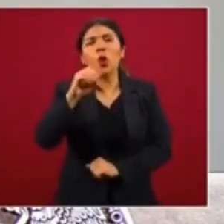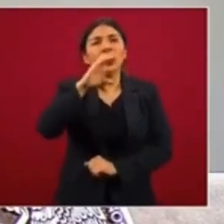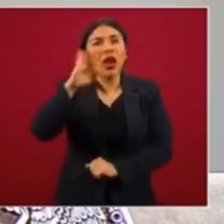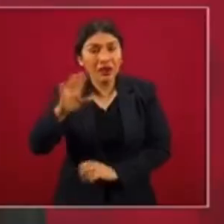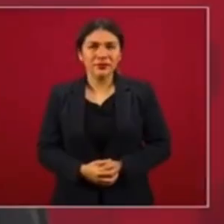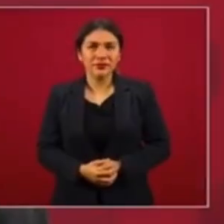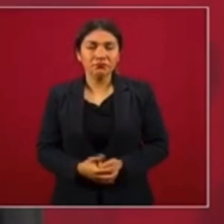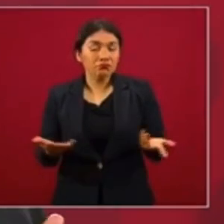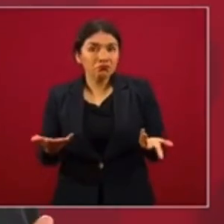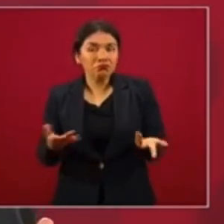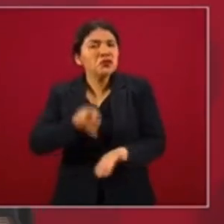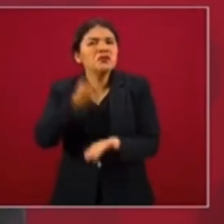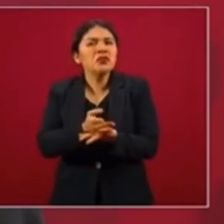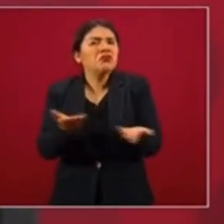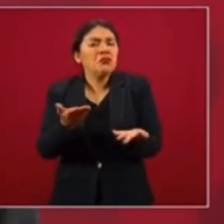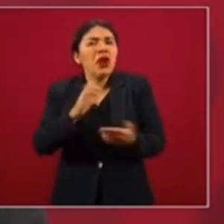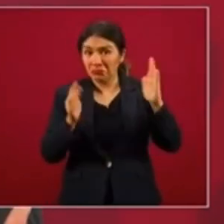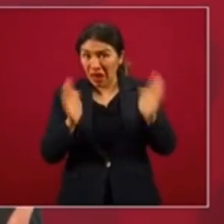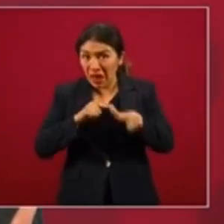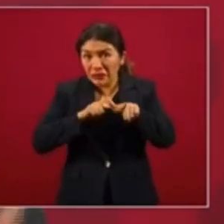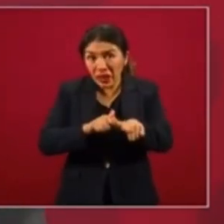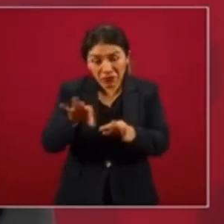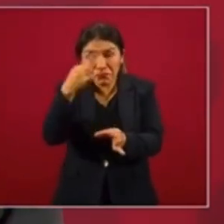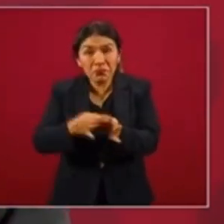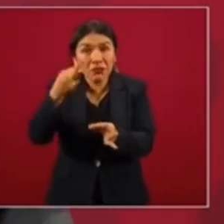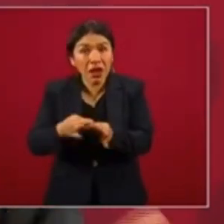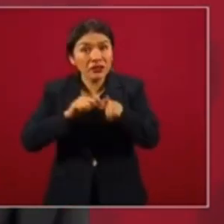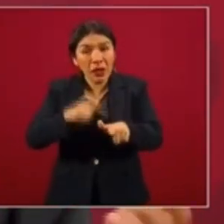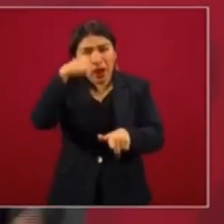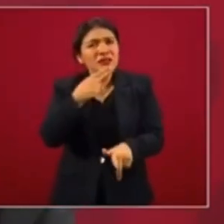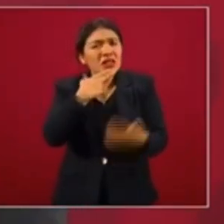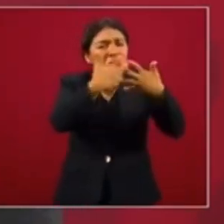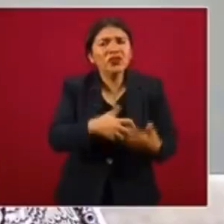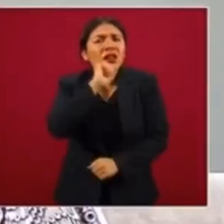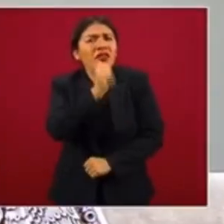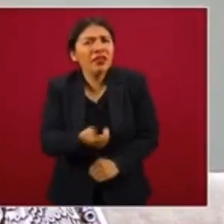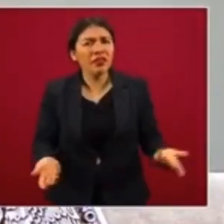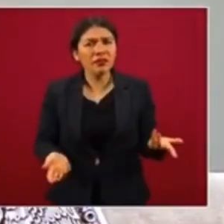Electricidad? Pues no. Además, ya no cumplen ninguna función.